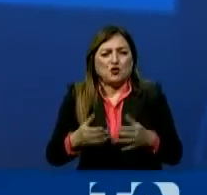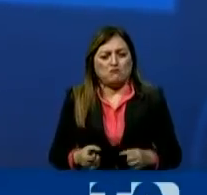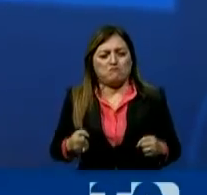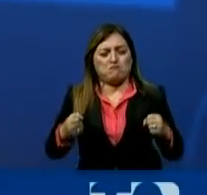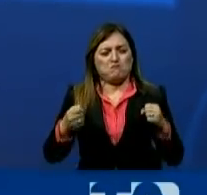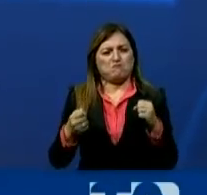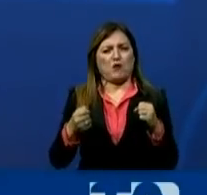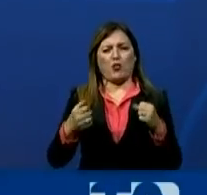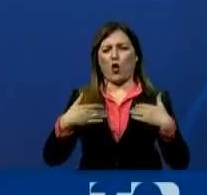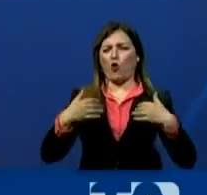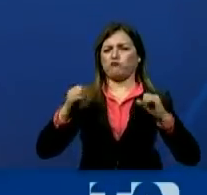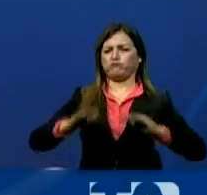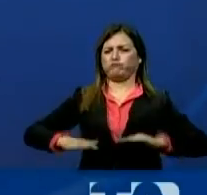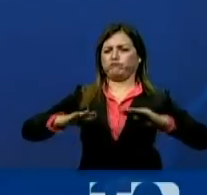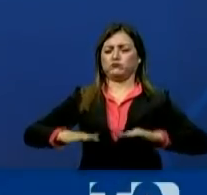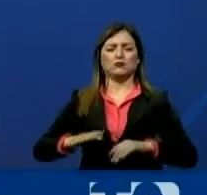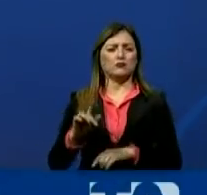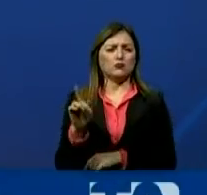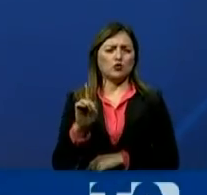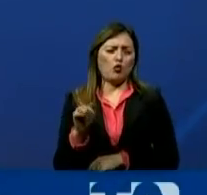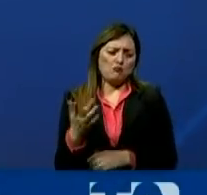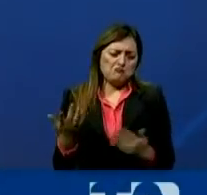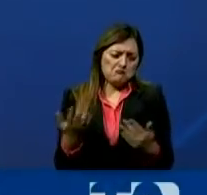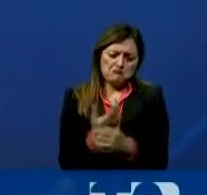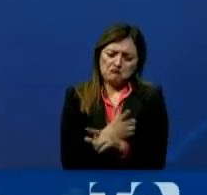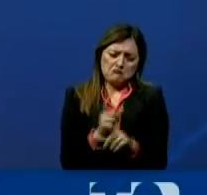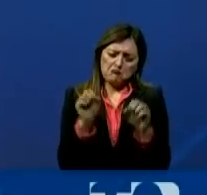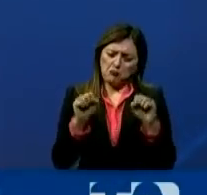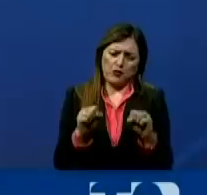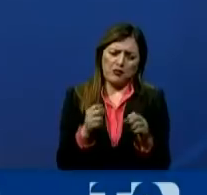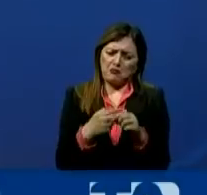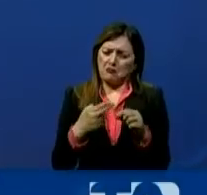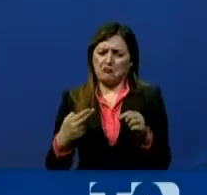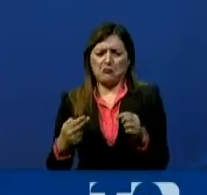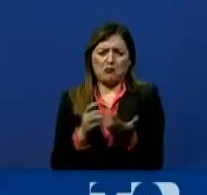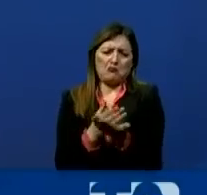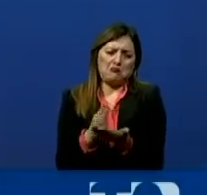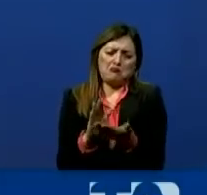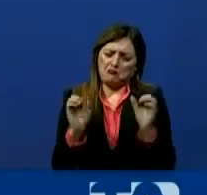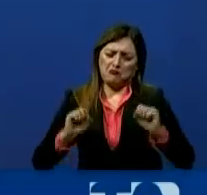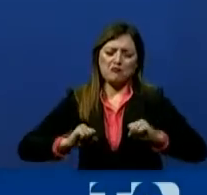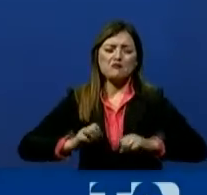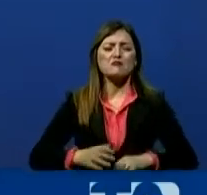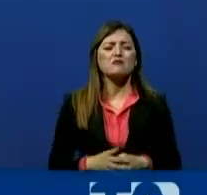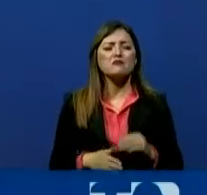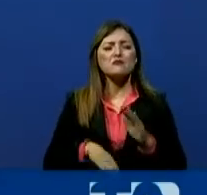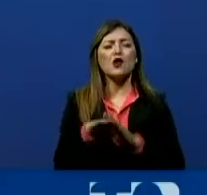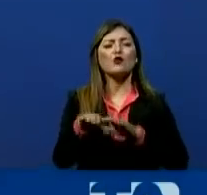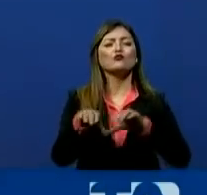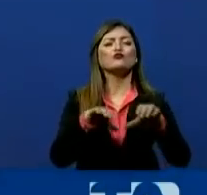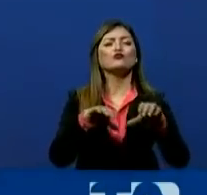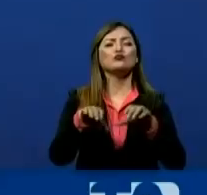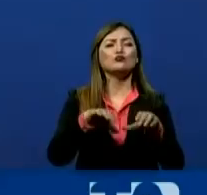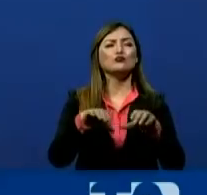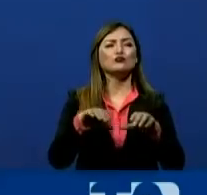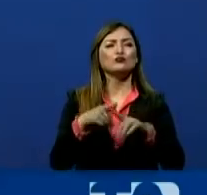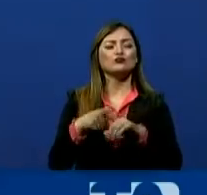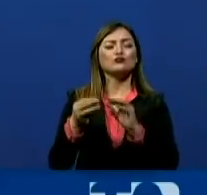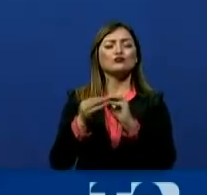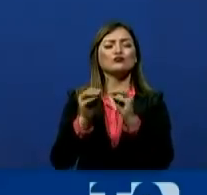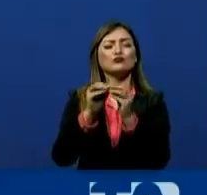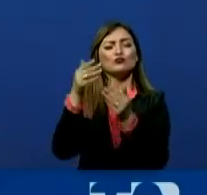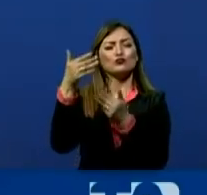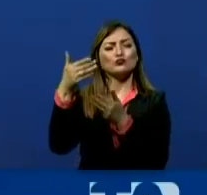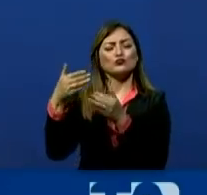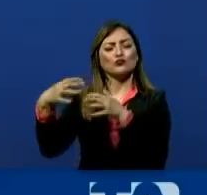Porque en realidad hay lo que nosotros, lo que más debemos hacer es coordinar acciones con todas